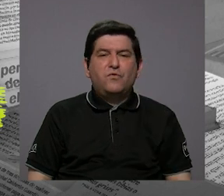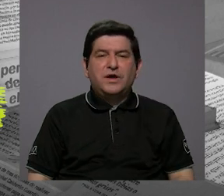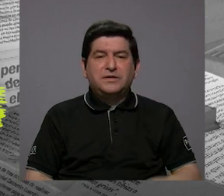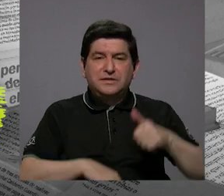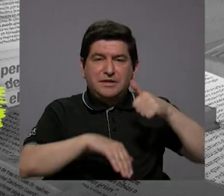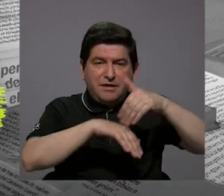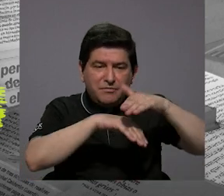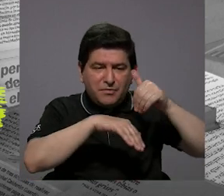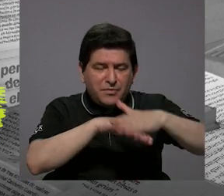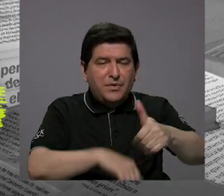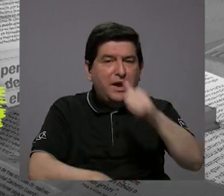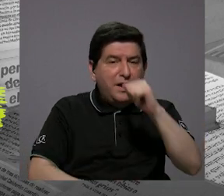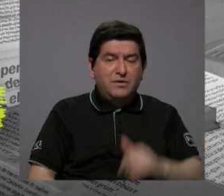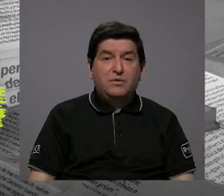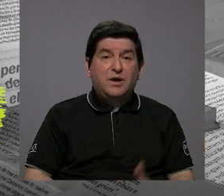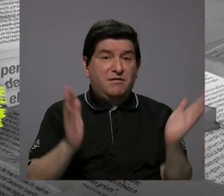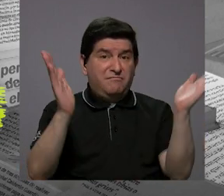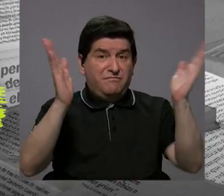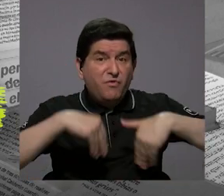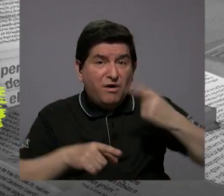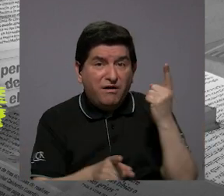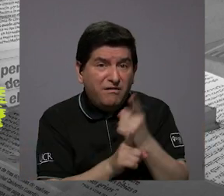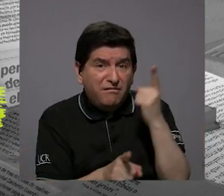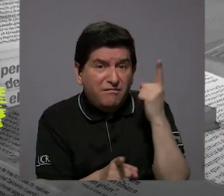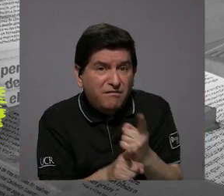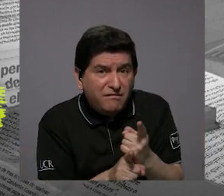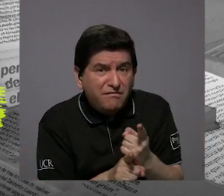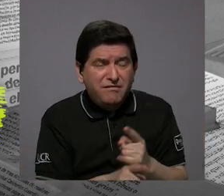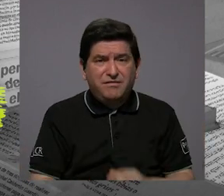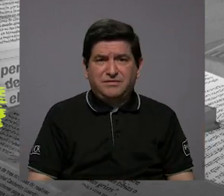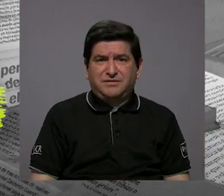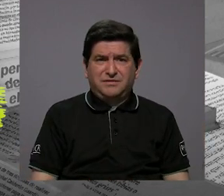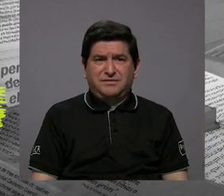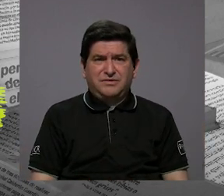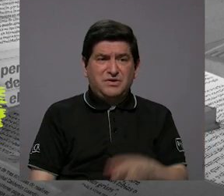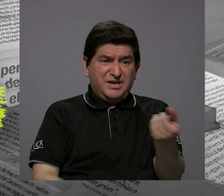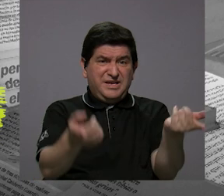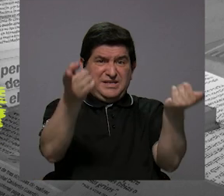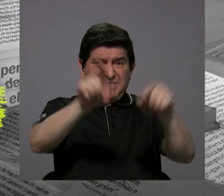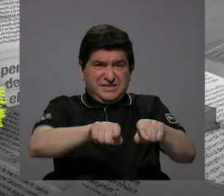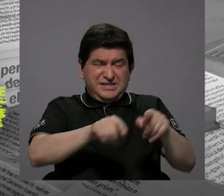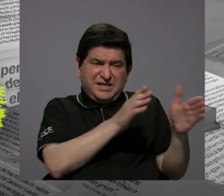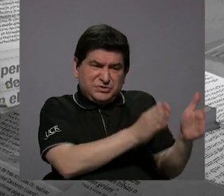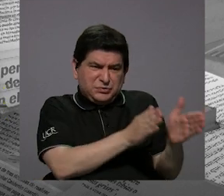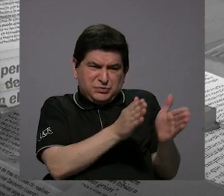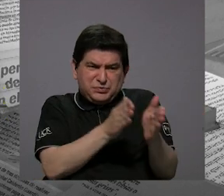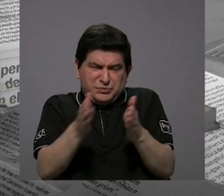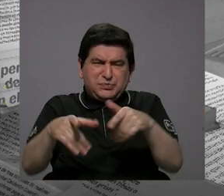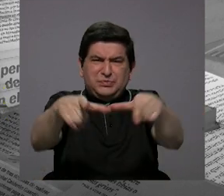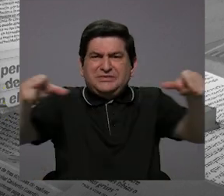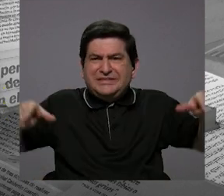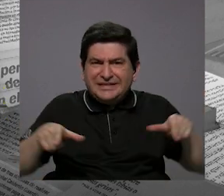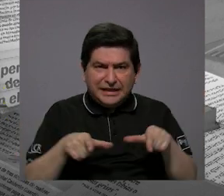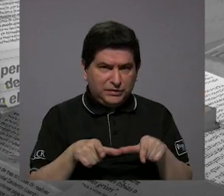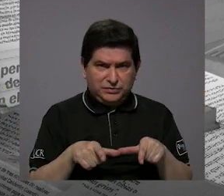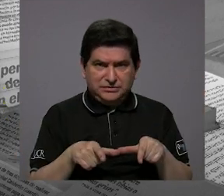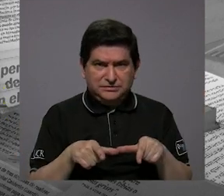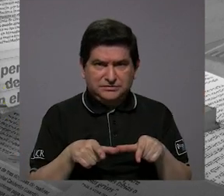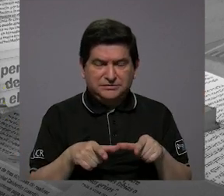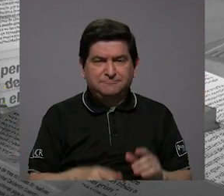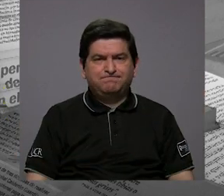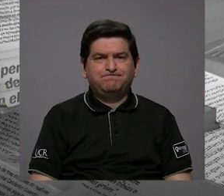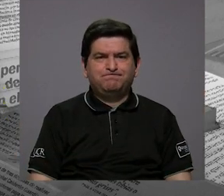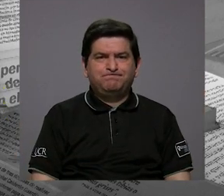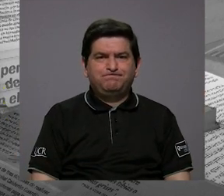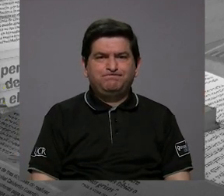y al no haber un adecuado, una adecuada planificación del territorio,